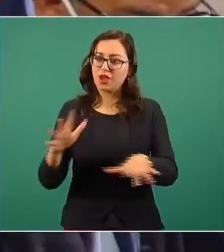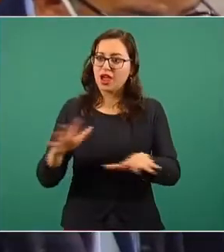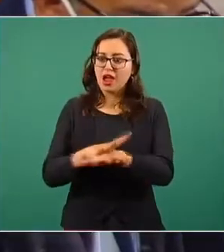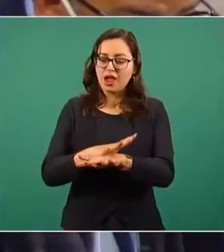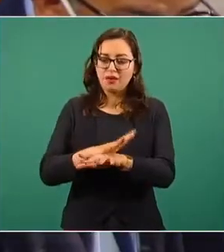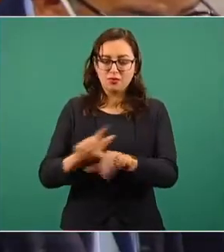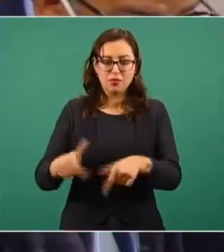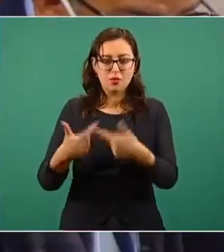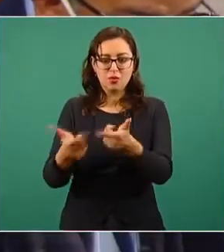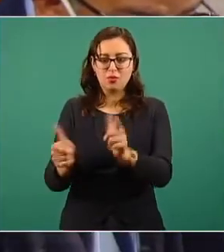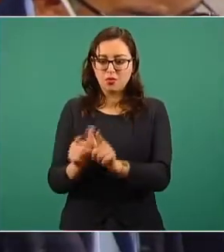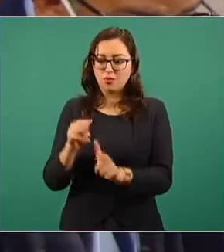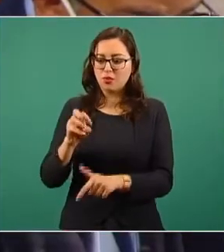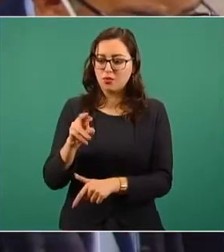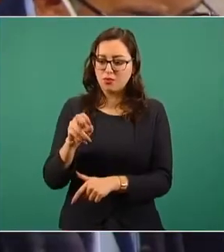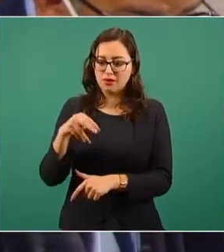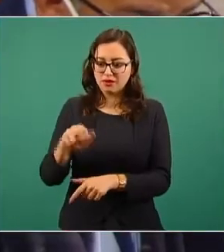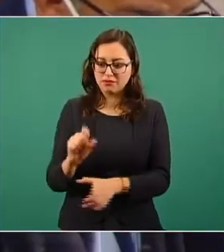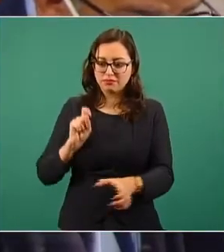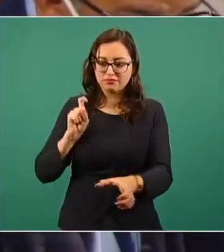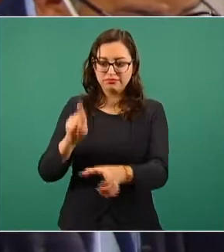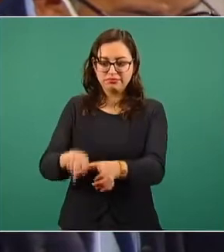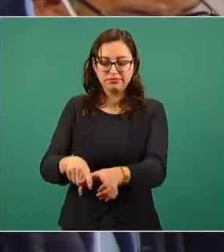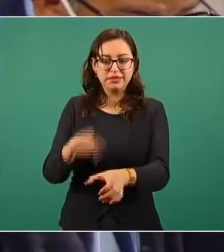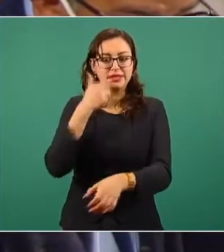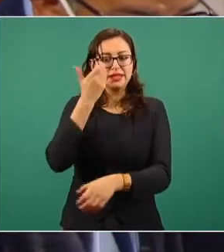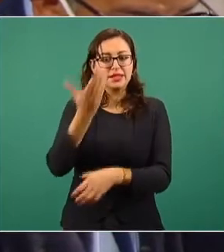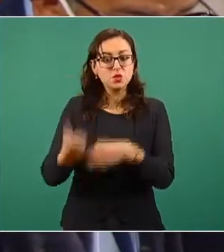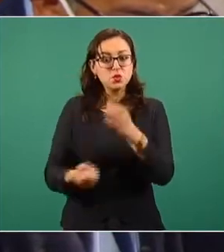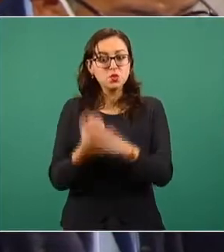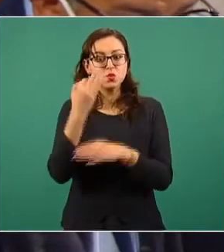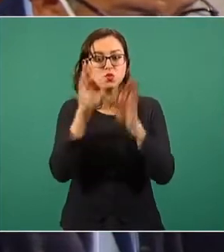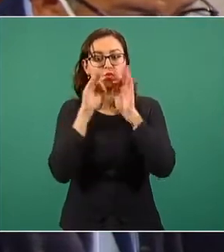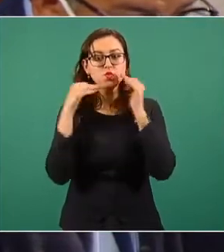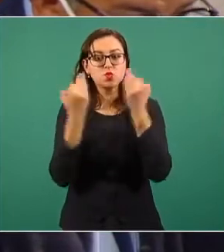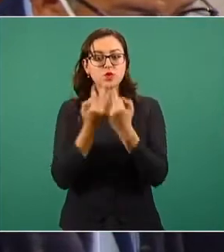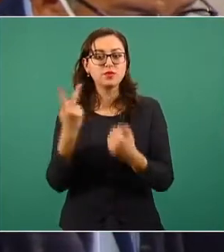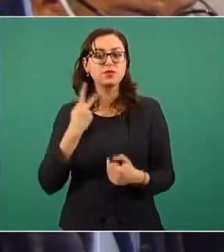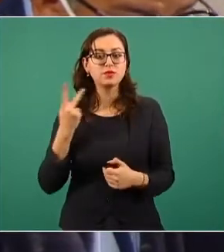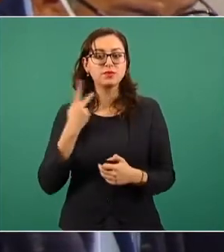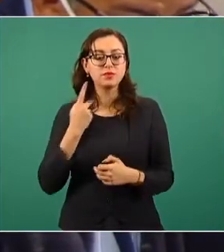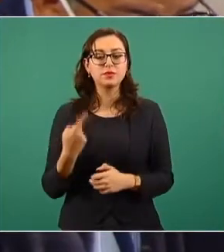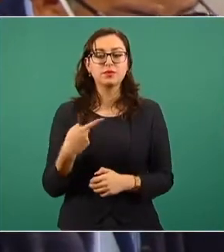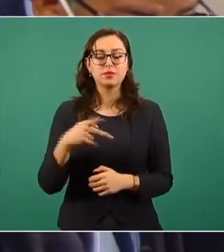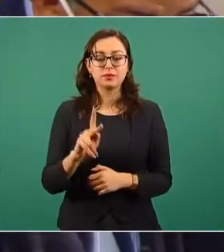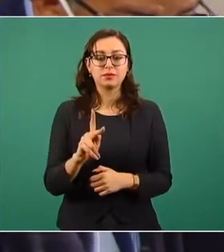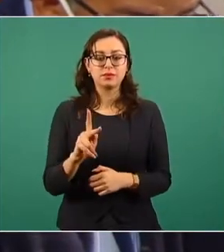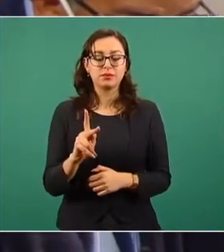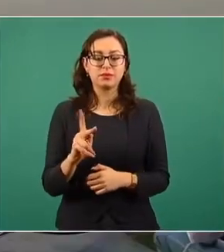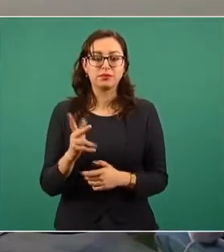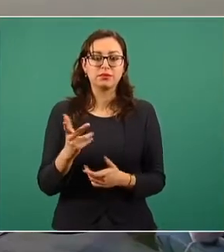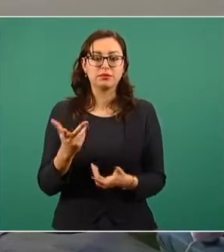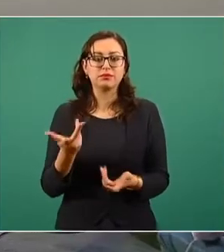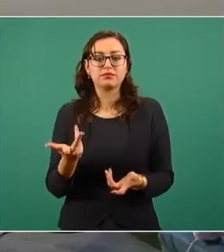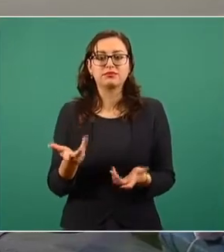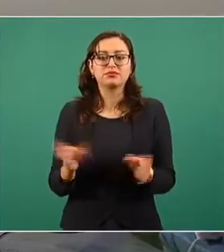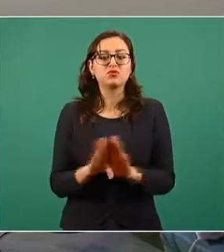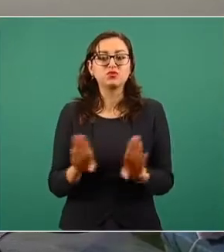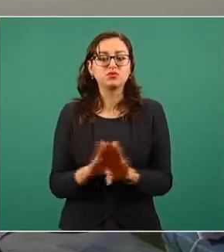buscando un nuevo espacio político pero en esta ocasión en el partido de Morena.